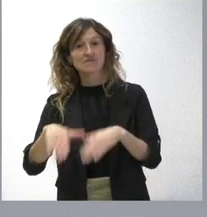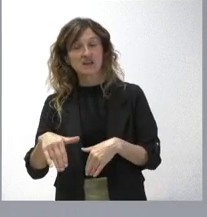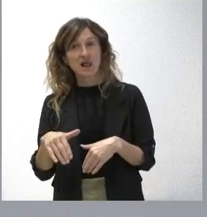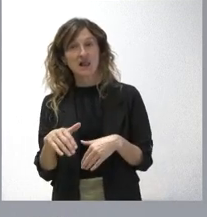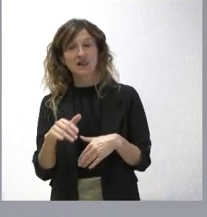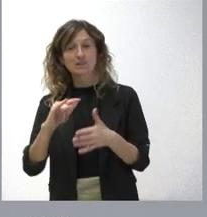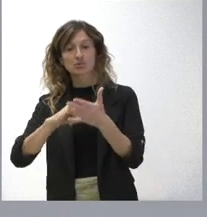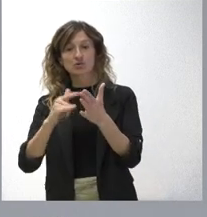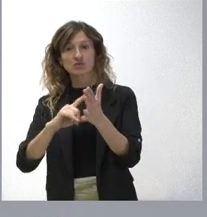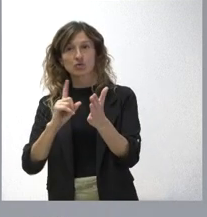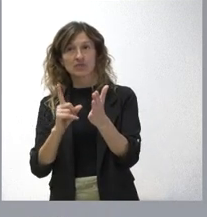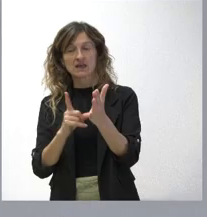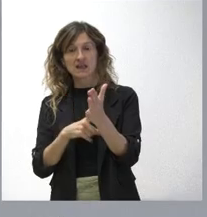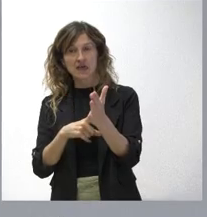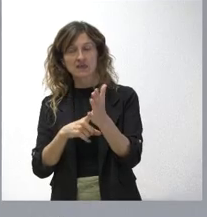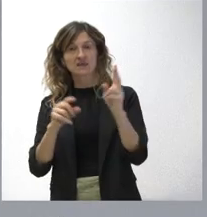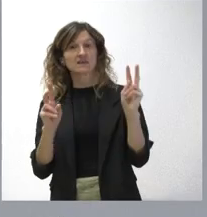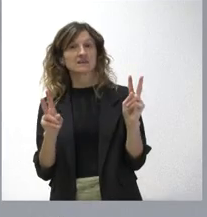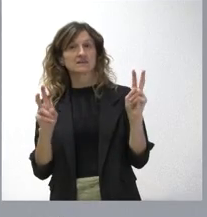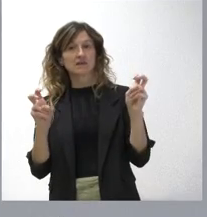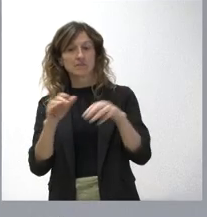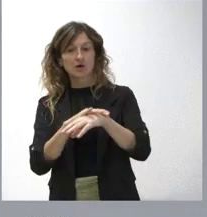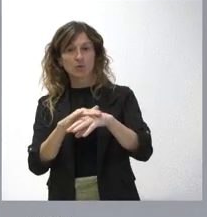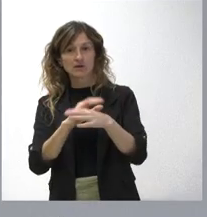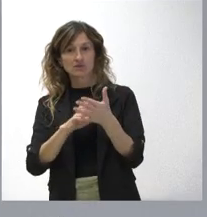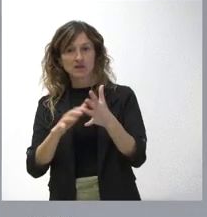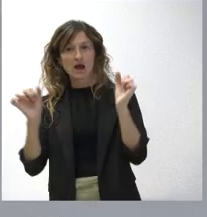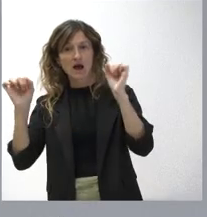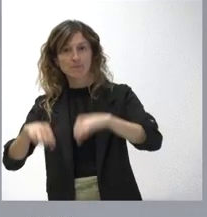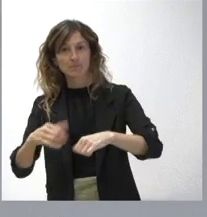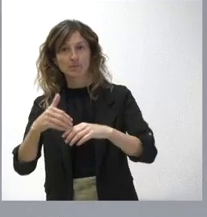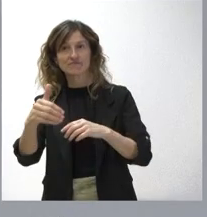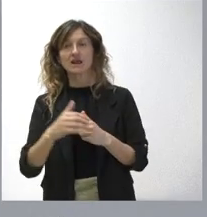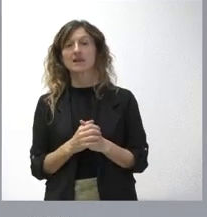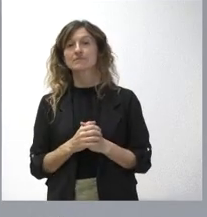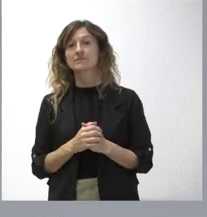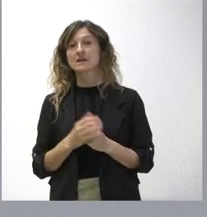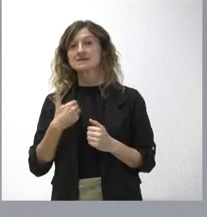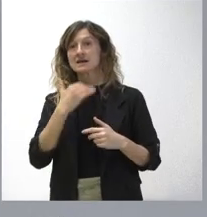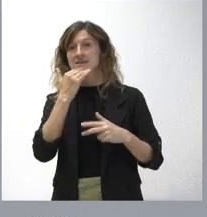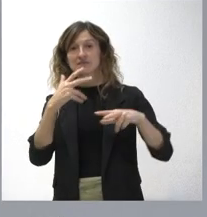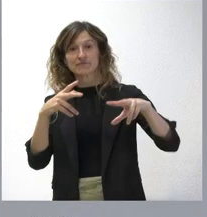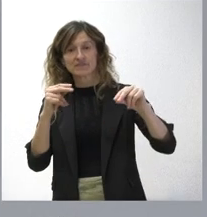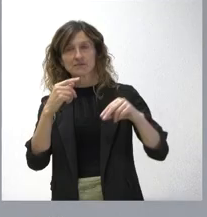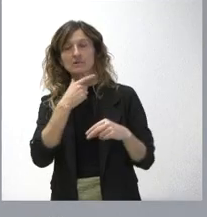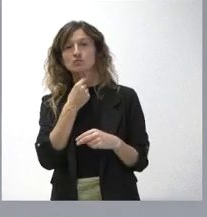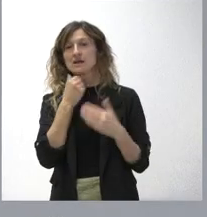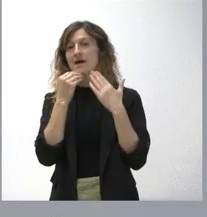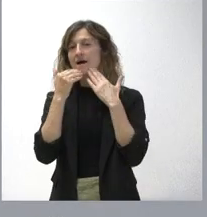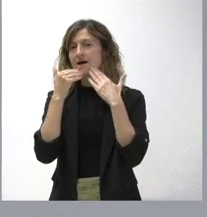proyecto de ley por parte del Gobierno regional. Para concluir, sí me gustaría agradecer